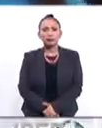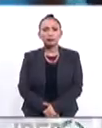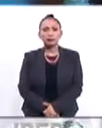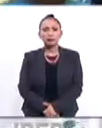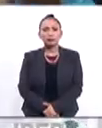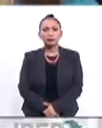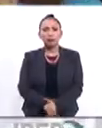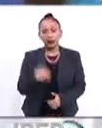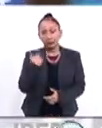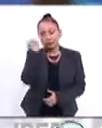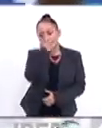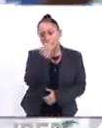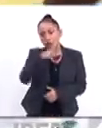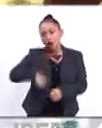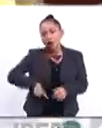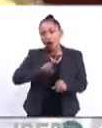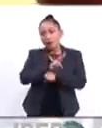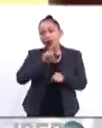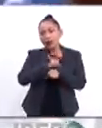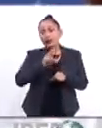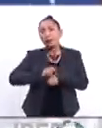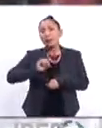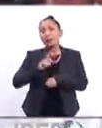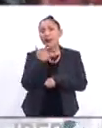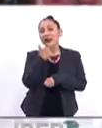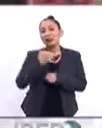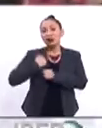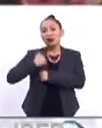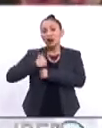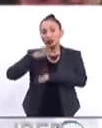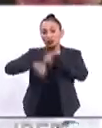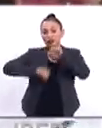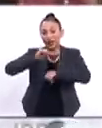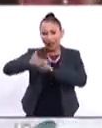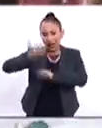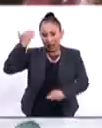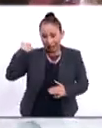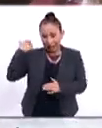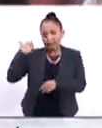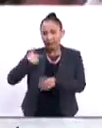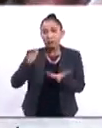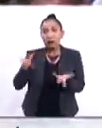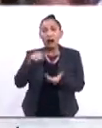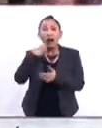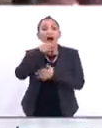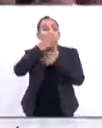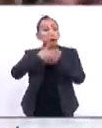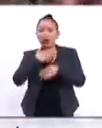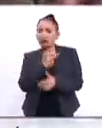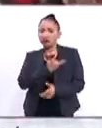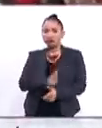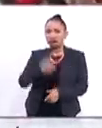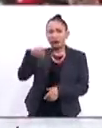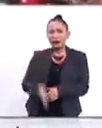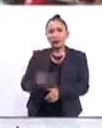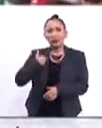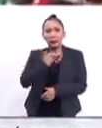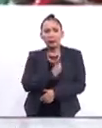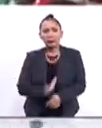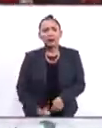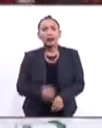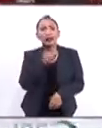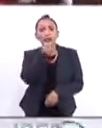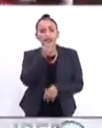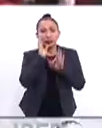Y es que de acuerdo con el gobierno de Venezuela, los 27 soldados detenidos en días pasados por llamar a desconocer al presidente Maduro,